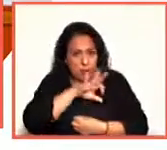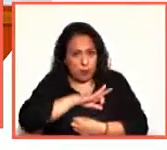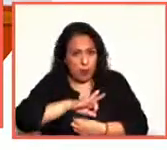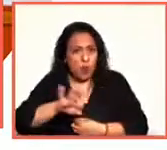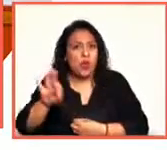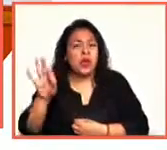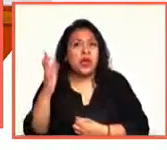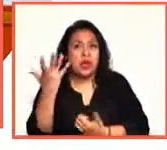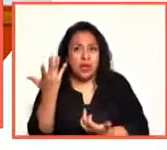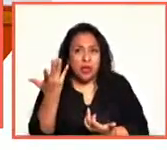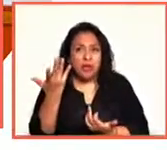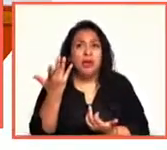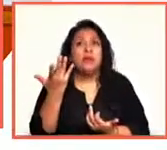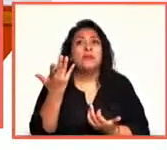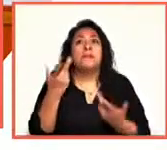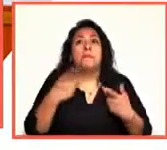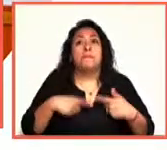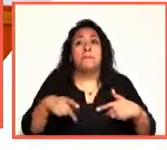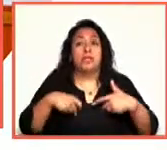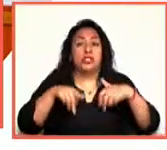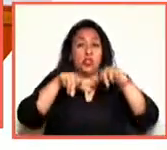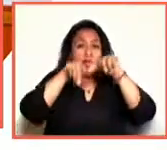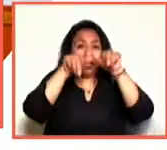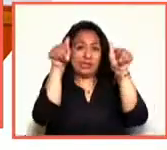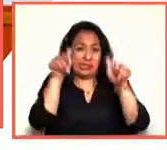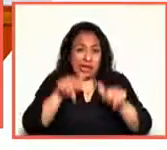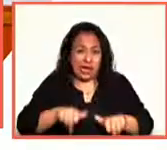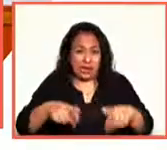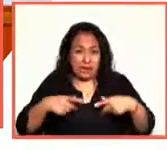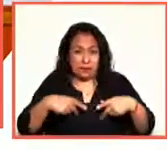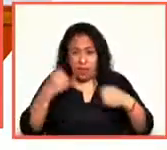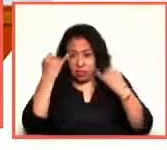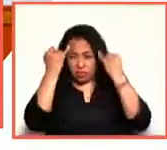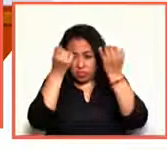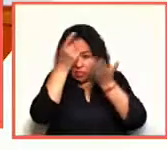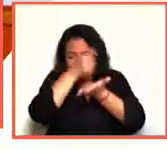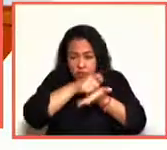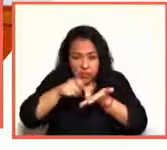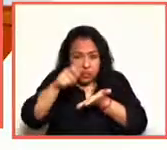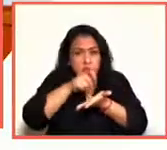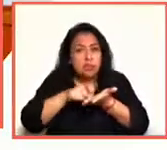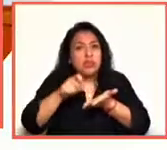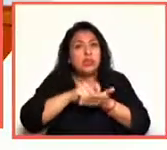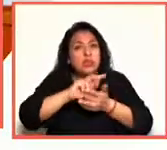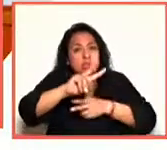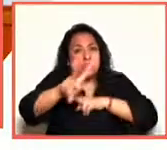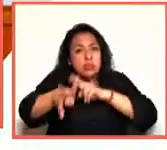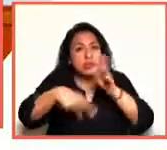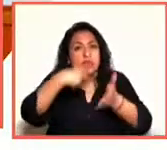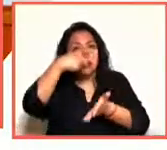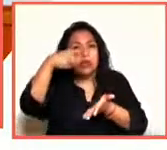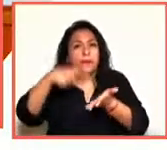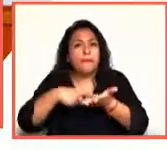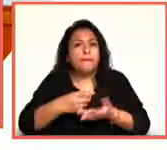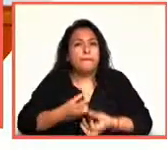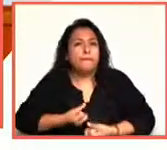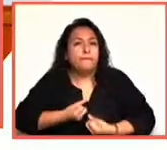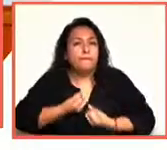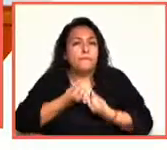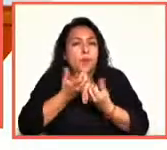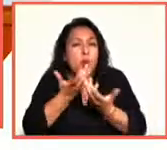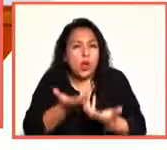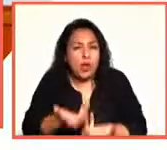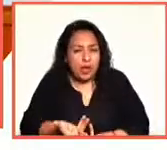los artistas, los creadores, llegan a ese espacio poético y a ese tiempo poético